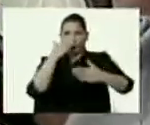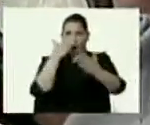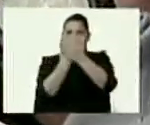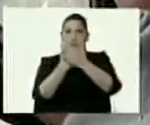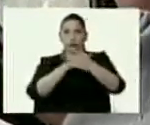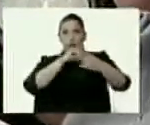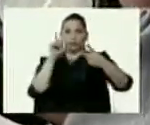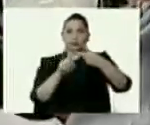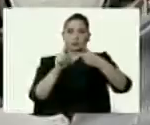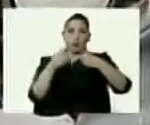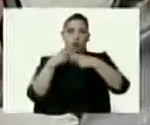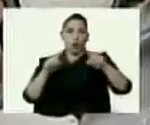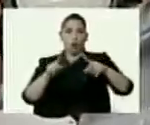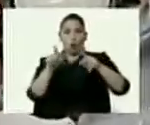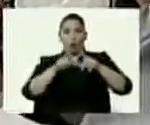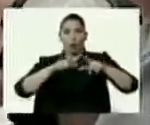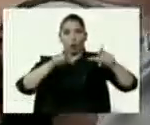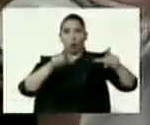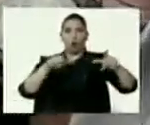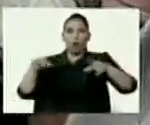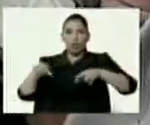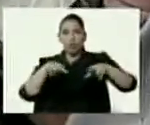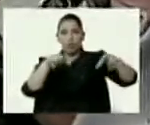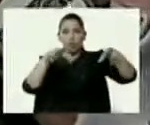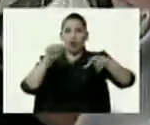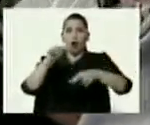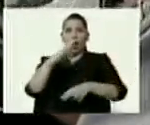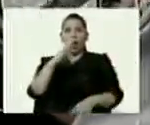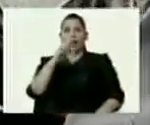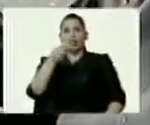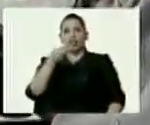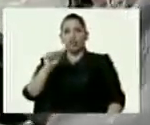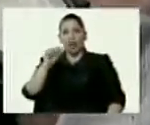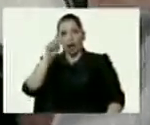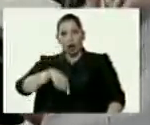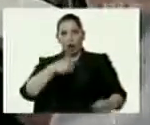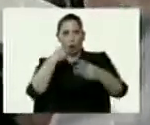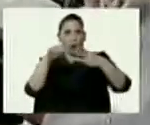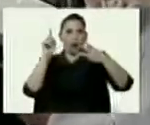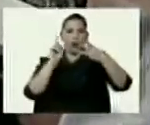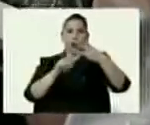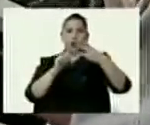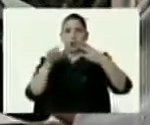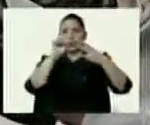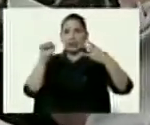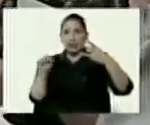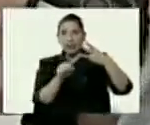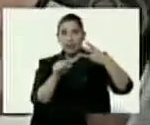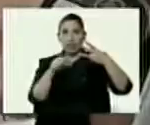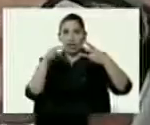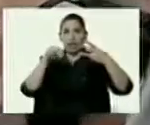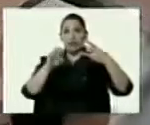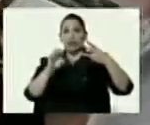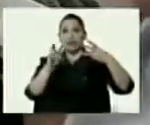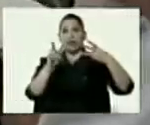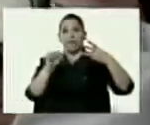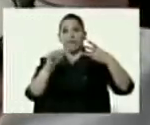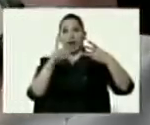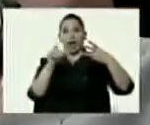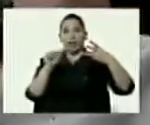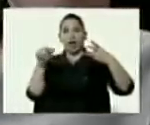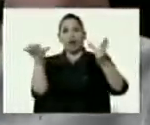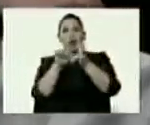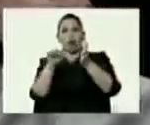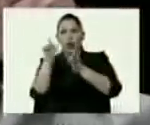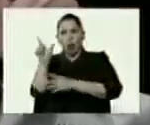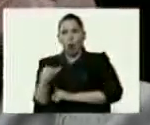otro en la localidad de Río Hacha y otro en la Sierra Nevada de Santa Marta, donde Clíber Alcalá está ejecutando acciones